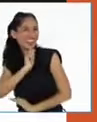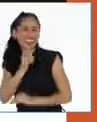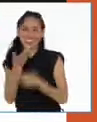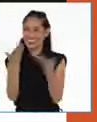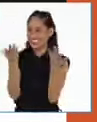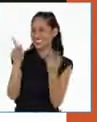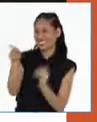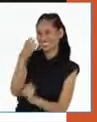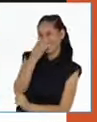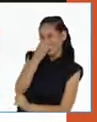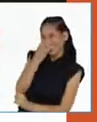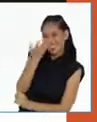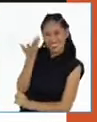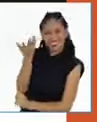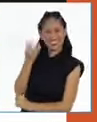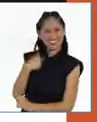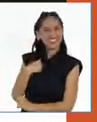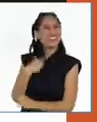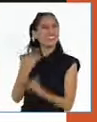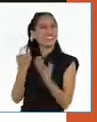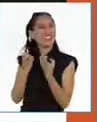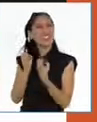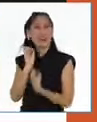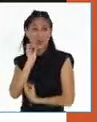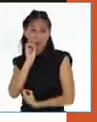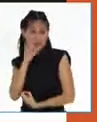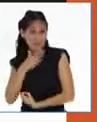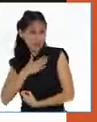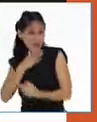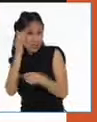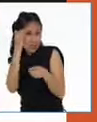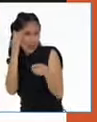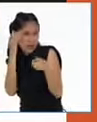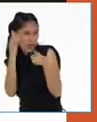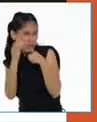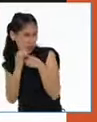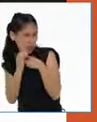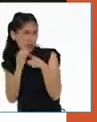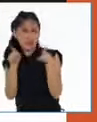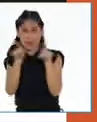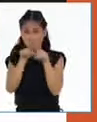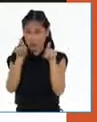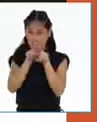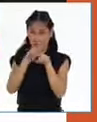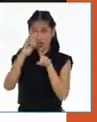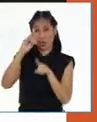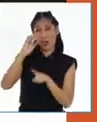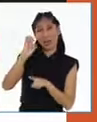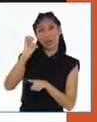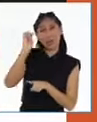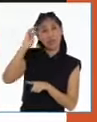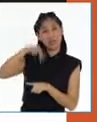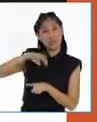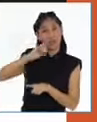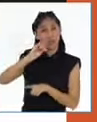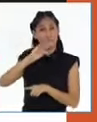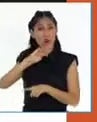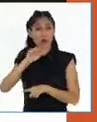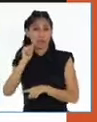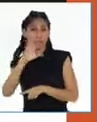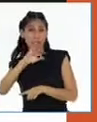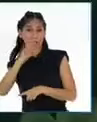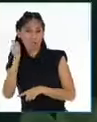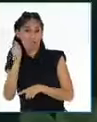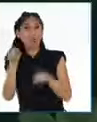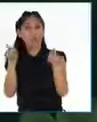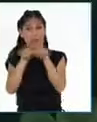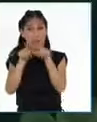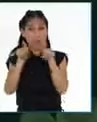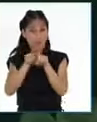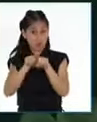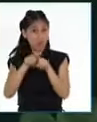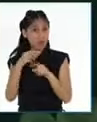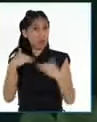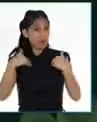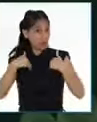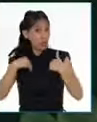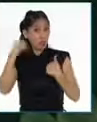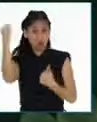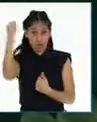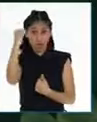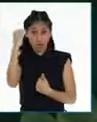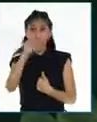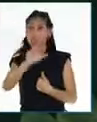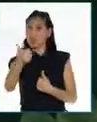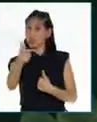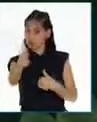chistoso. Yo quiero decir algo más. La democracia también nos da el derecho de ser elegidas y elegidos. ¡Excelente!